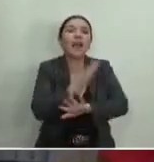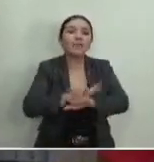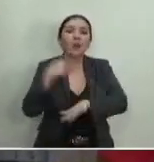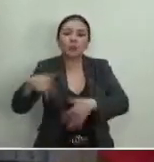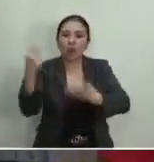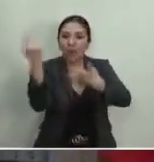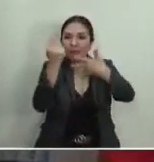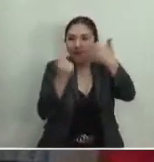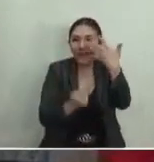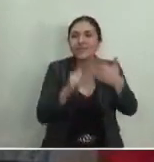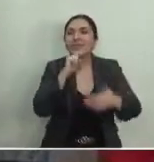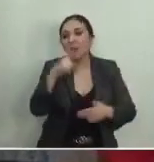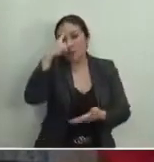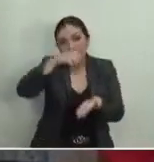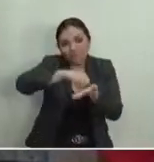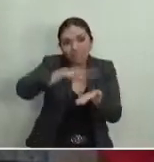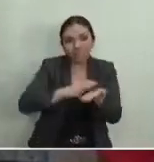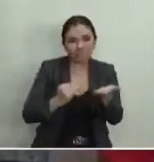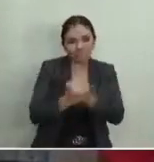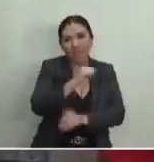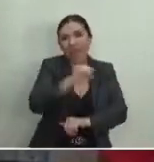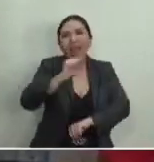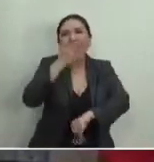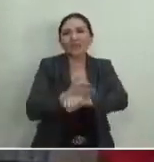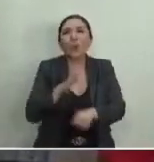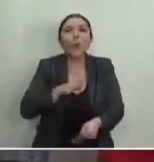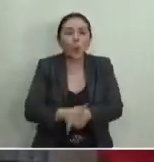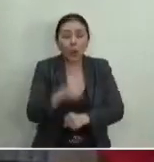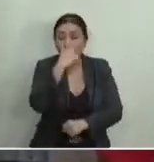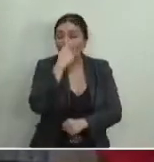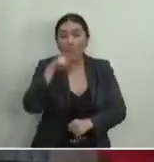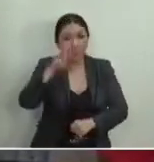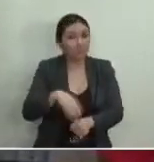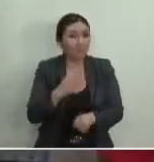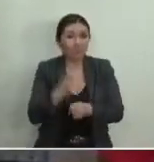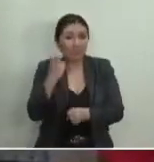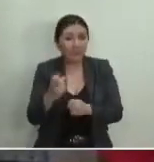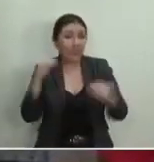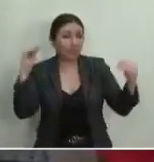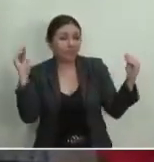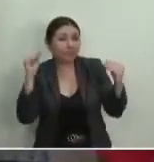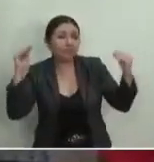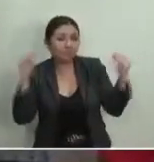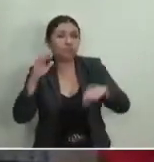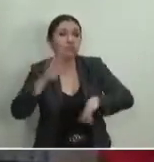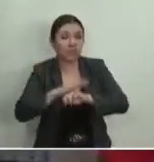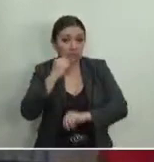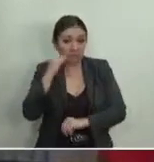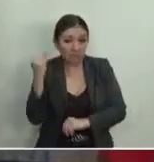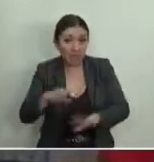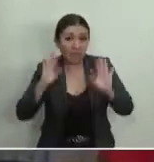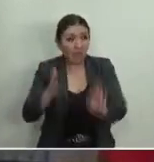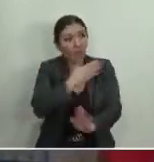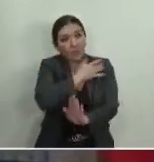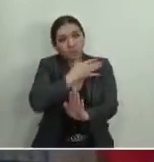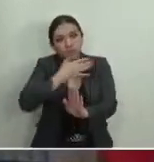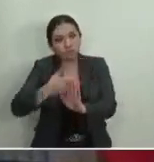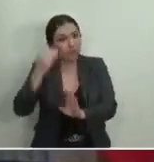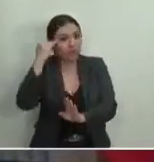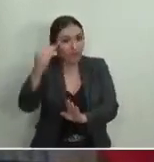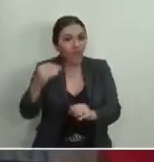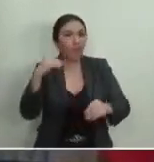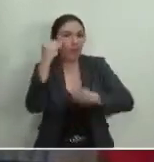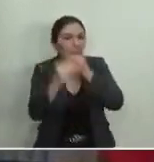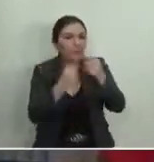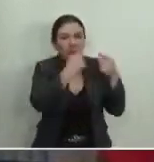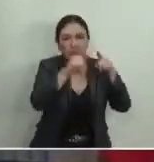como en la fijación de las sanciones. Entonces, la verdad que ha sido un debate muy enriquecedor a lo largo de las diversas sesiones que hemos tenido.